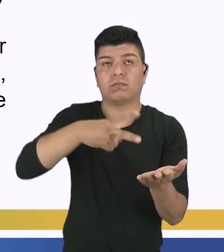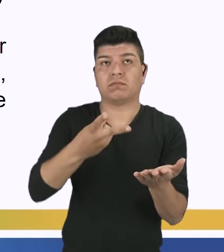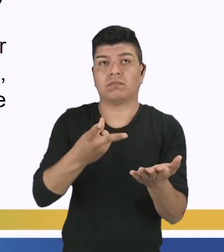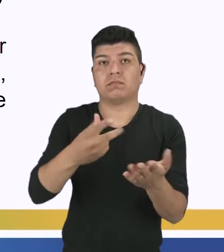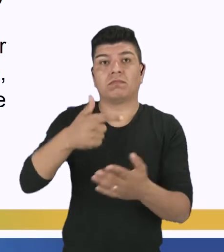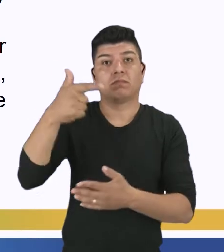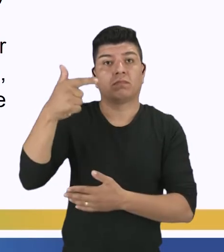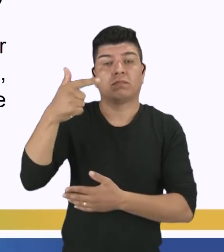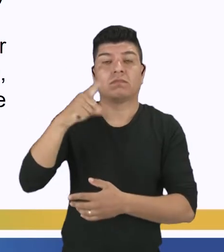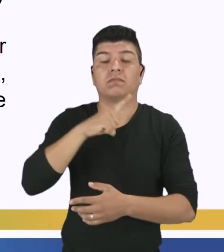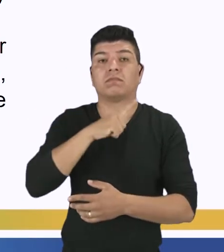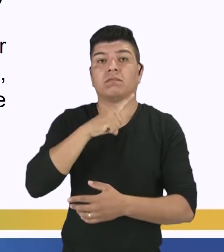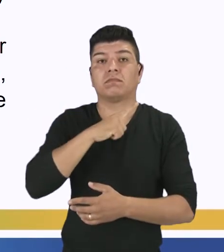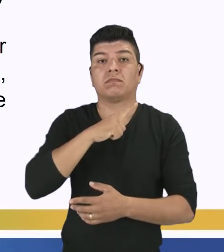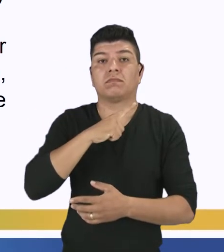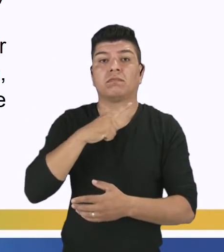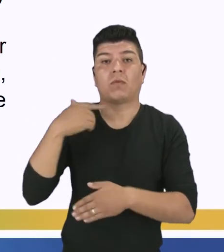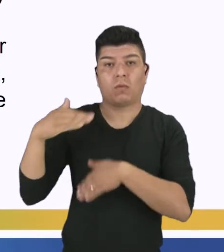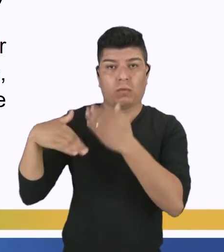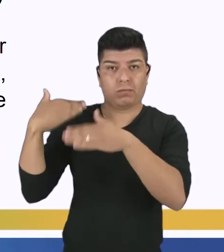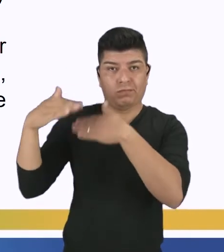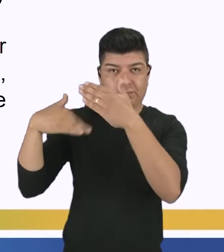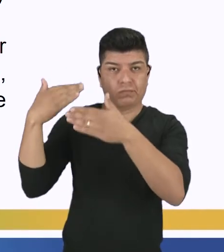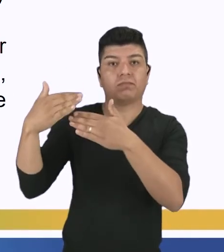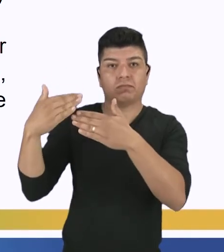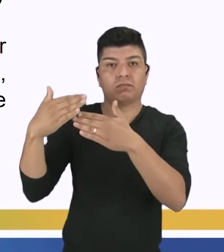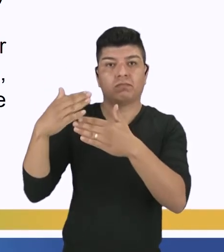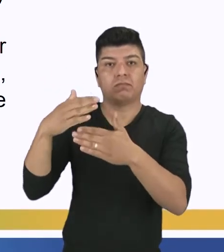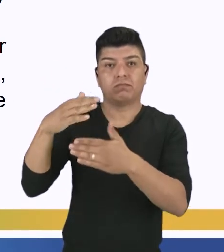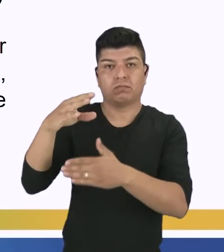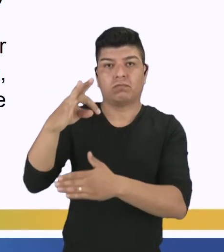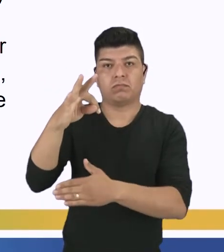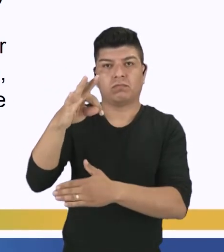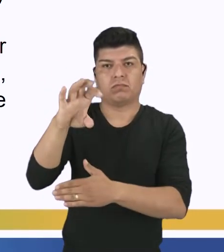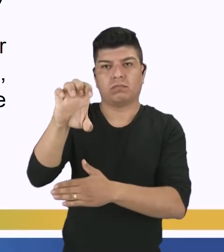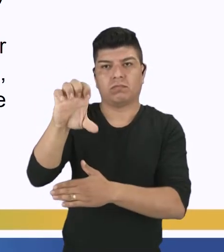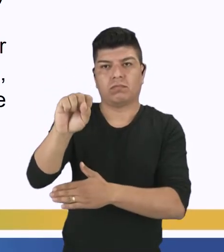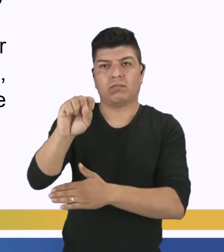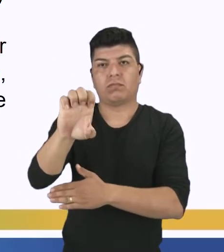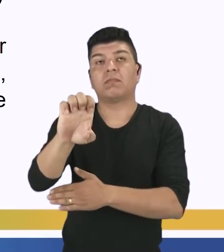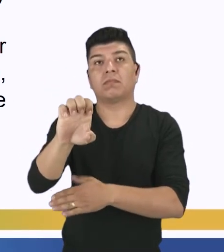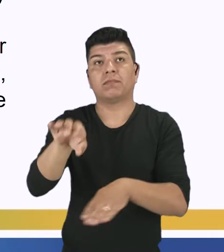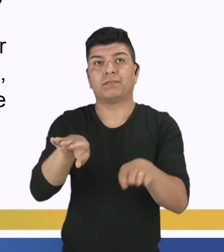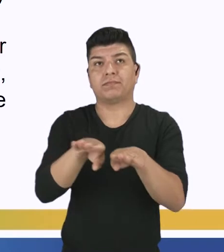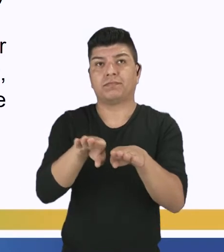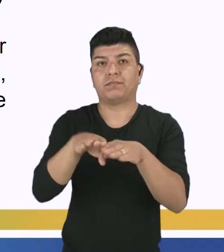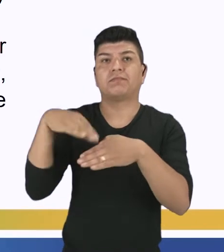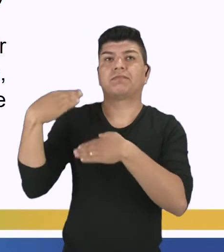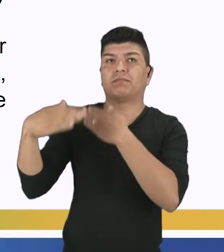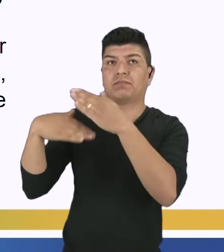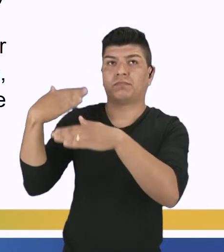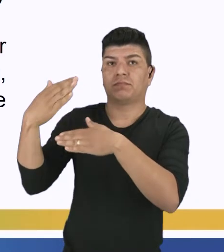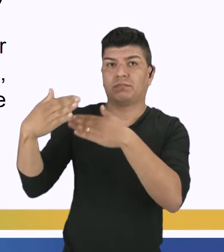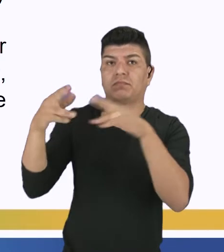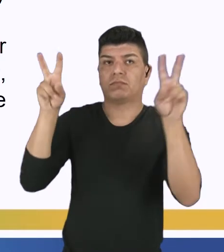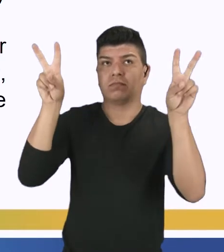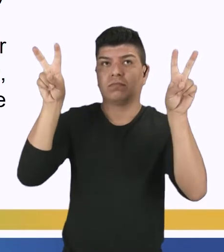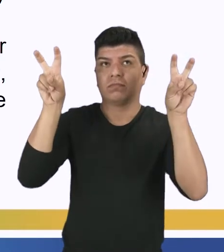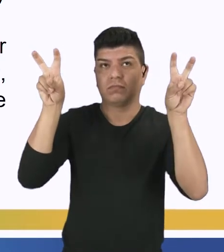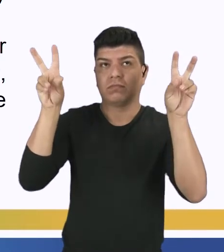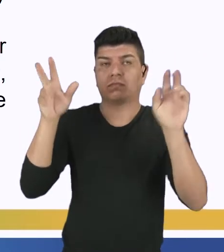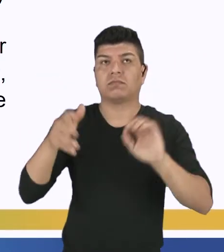segundo, tenemos el desarrollo de esta tesis, ¿está? Va a ser el desarrollo del tema